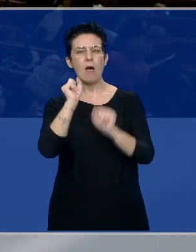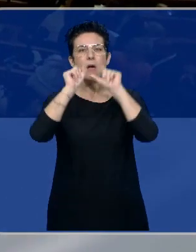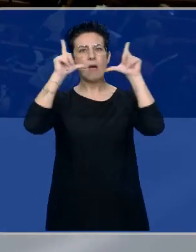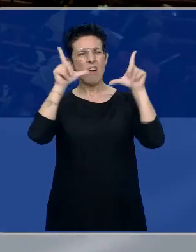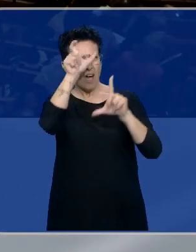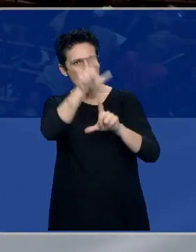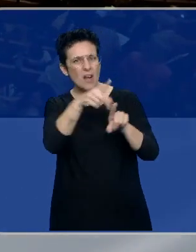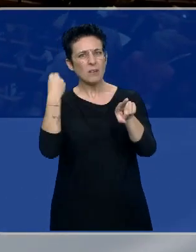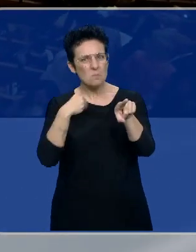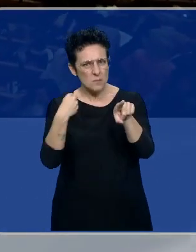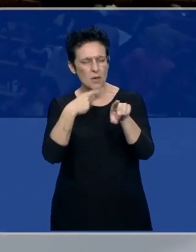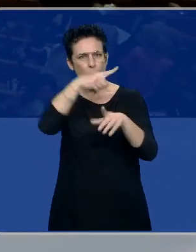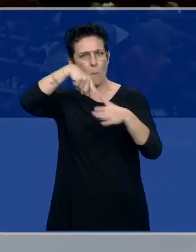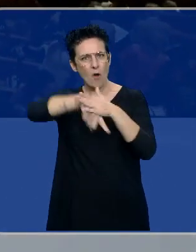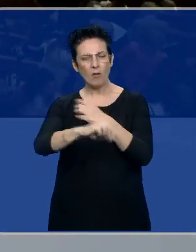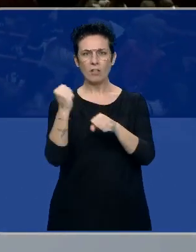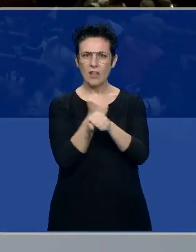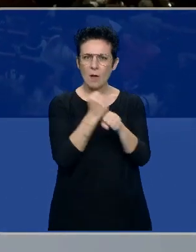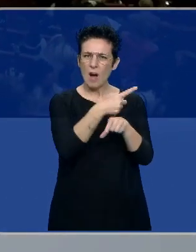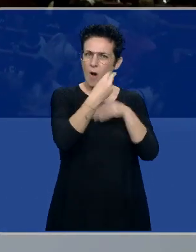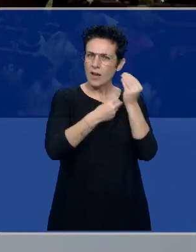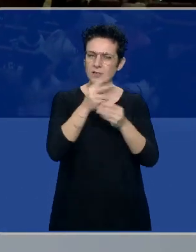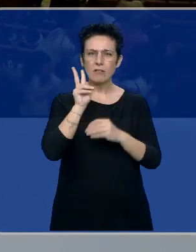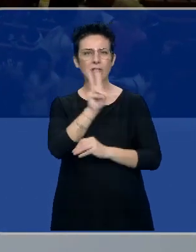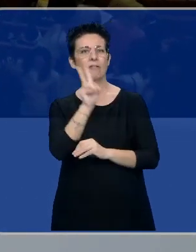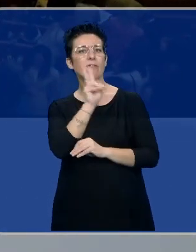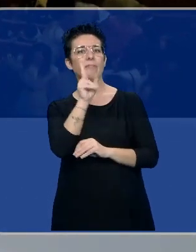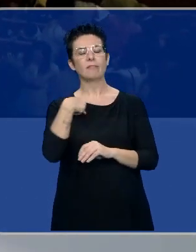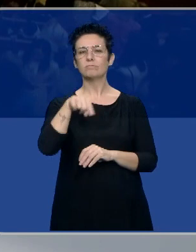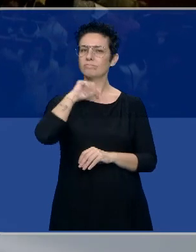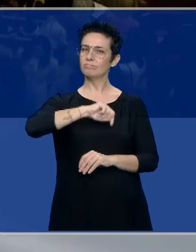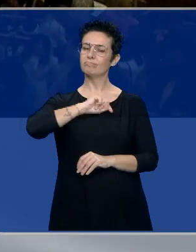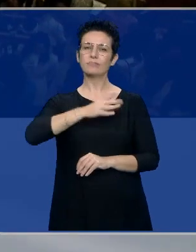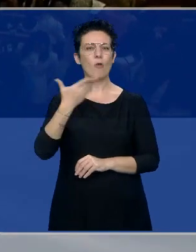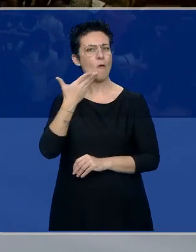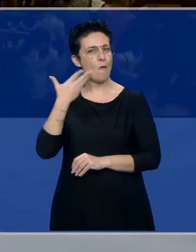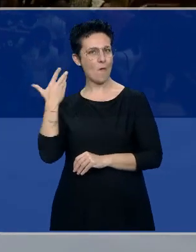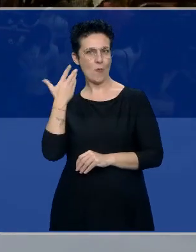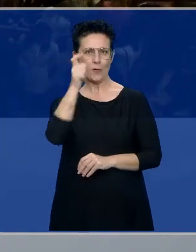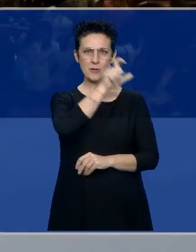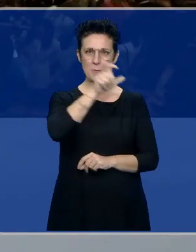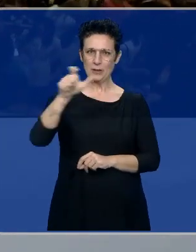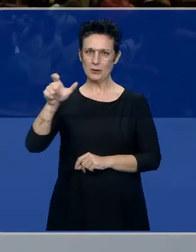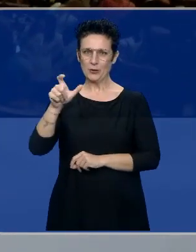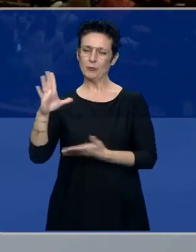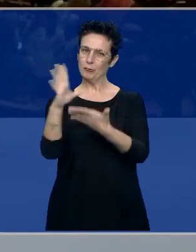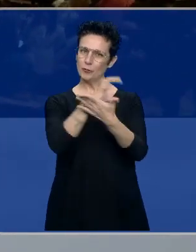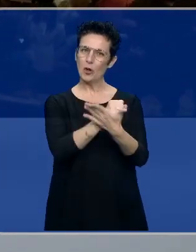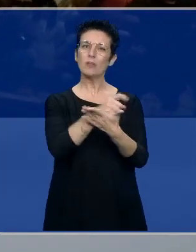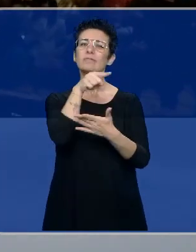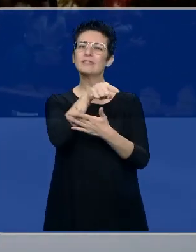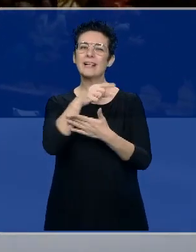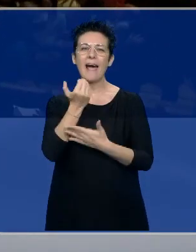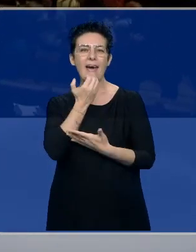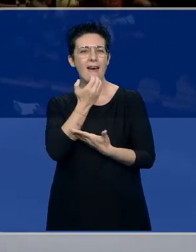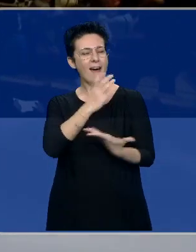realmente, cuando profundizamos en el trabajo que están realizando, qué orgullosos debemos sentirnos, ¿no?, de todas esas personas que son un